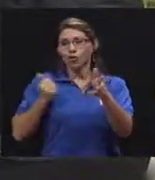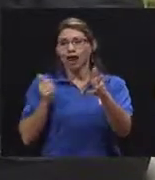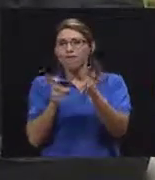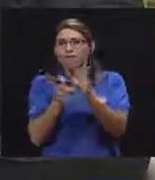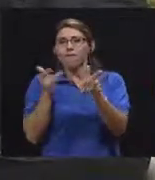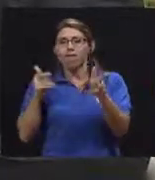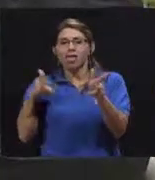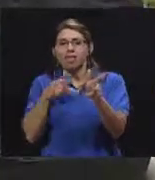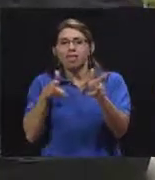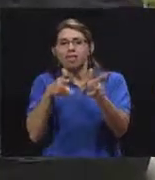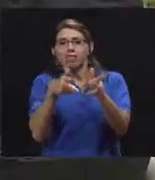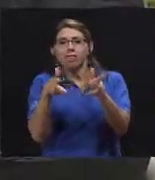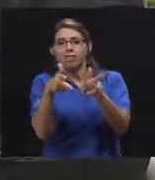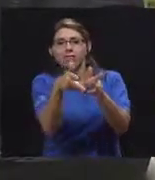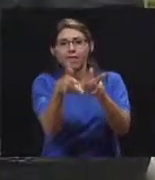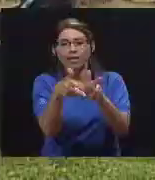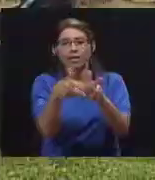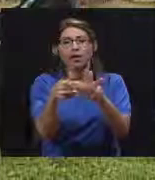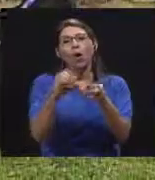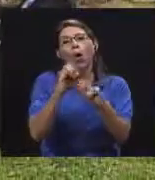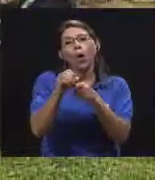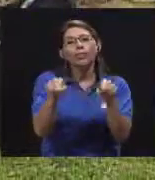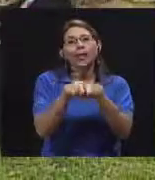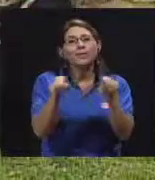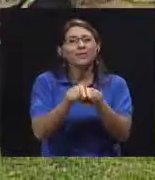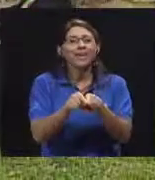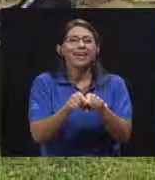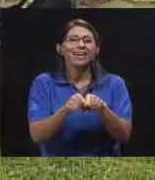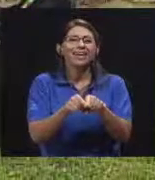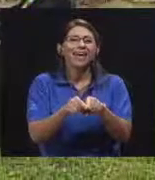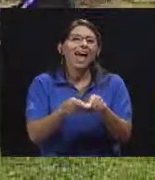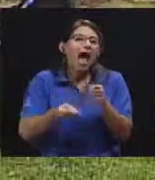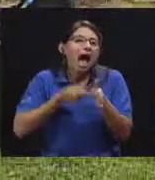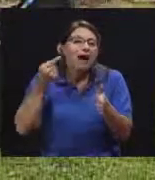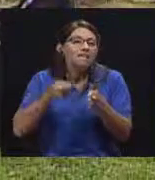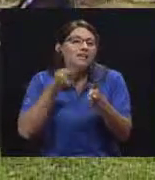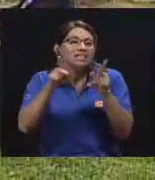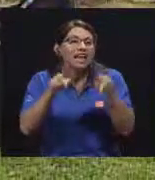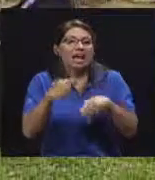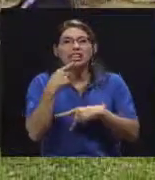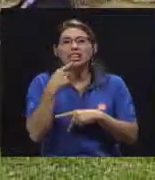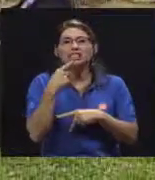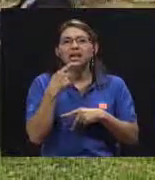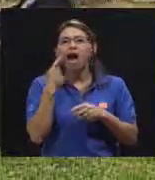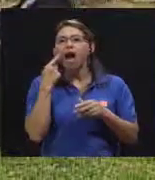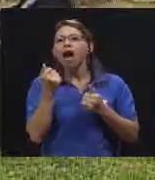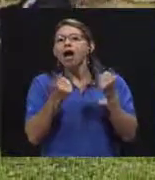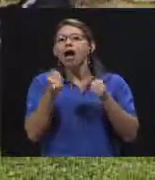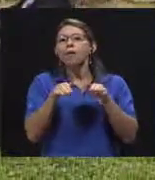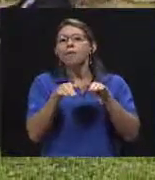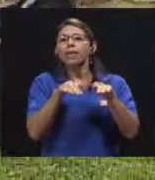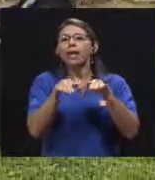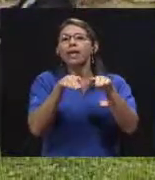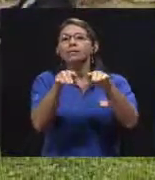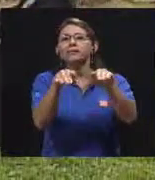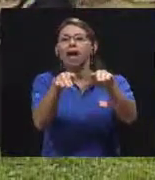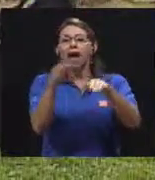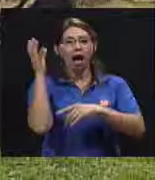gente que dice, que puede ser un mito, que muchas ambulancias también ponen la sirena cuando hay presa y en realidad no hay una emergencia. ¿Qué